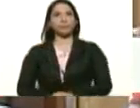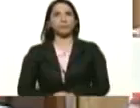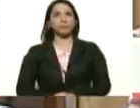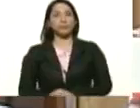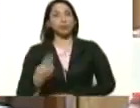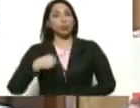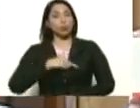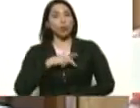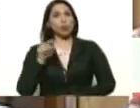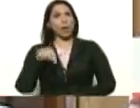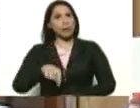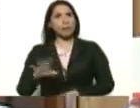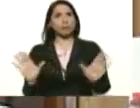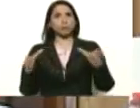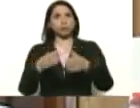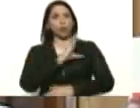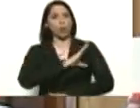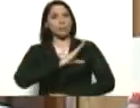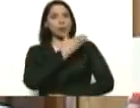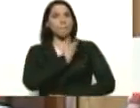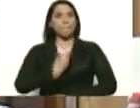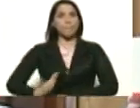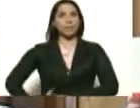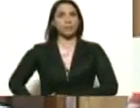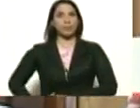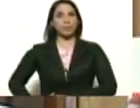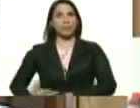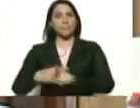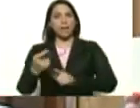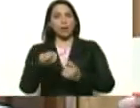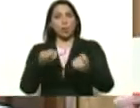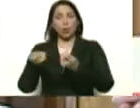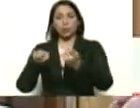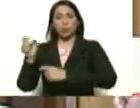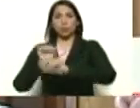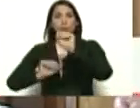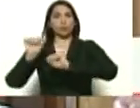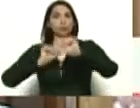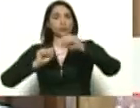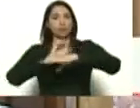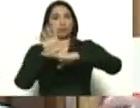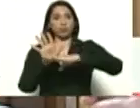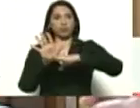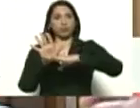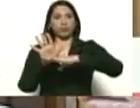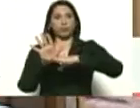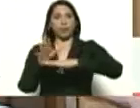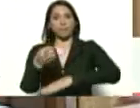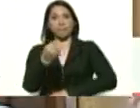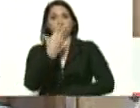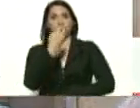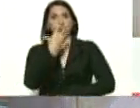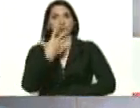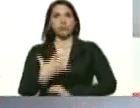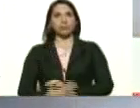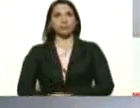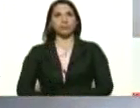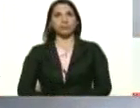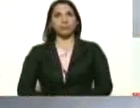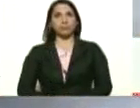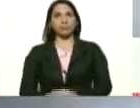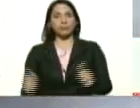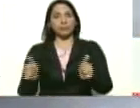Estamos acá reunidos en la Comisión Presidencial para el Control y la Prevención del COVID-19 en el Palacio de Miraflores. Nos